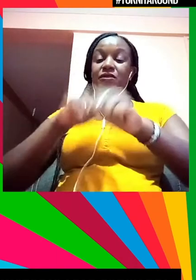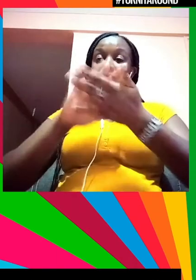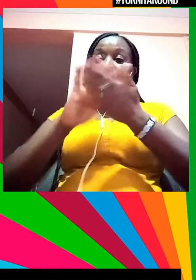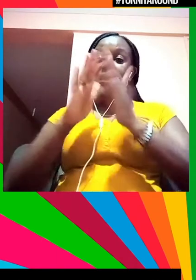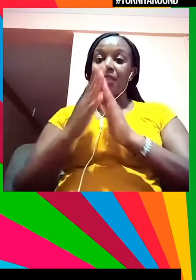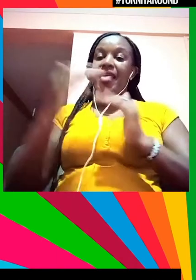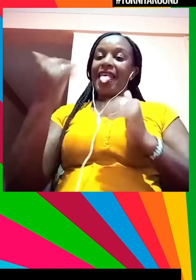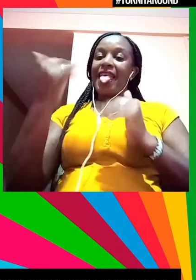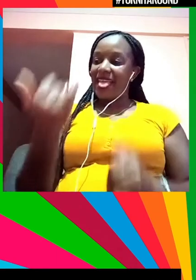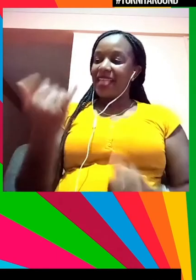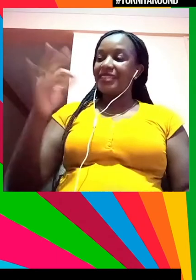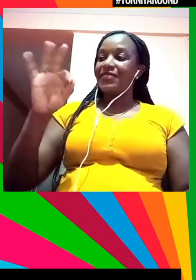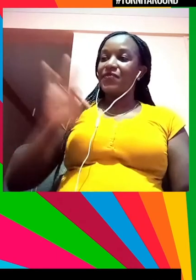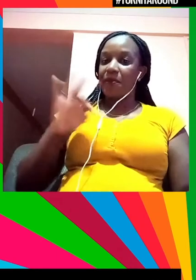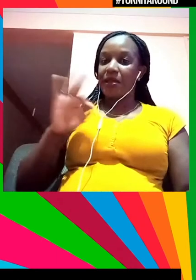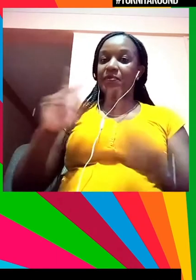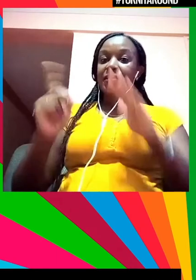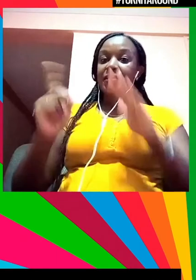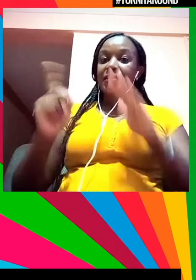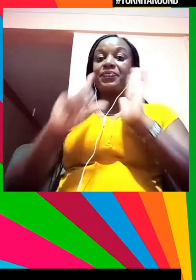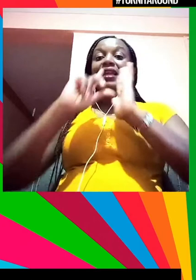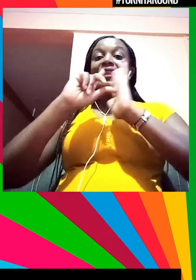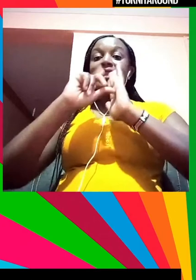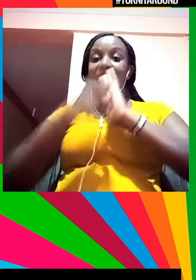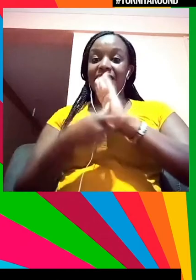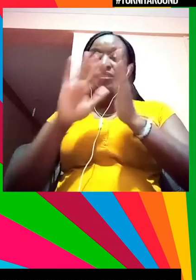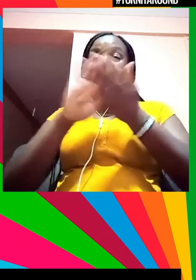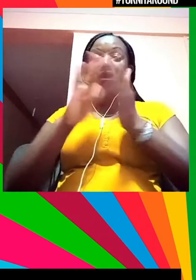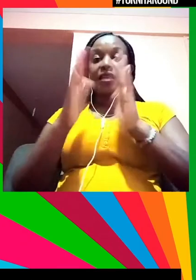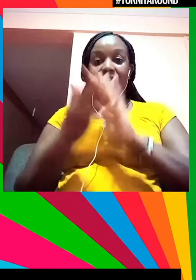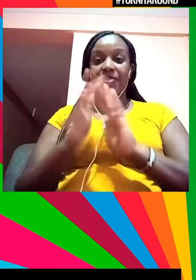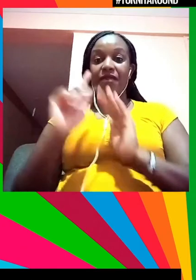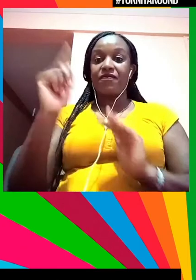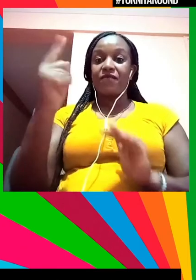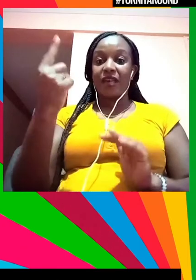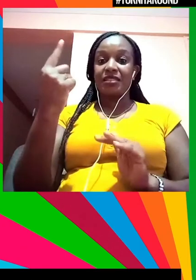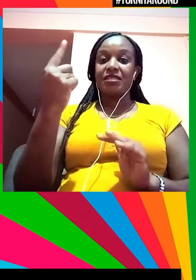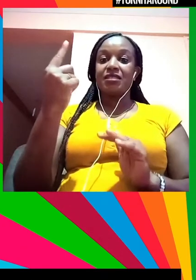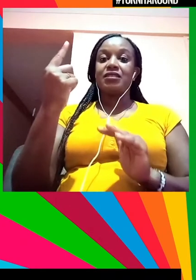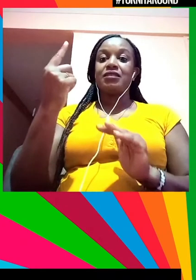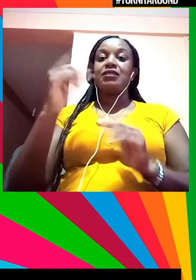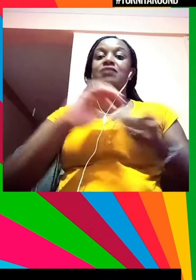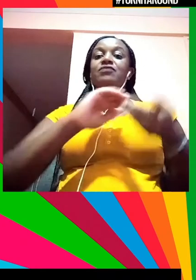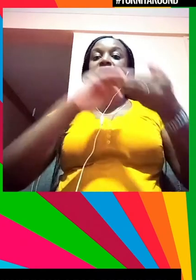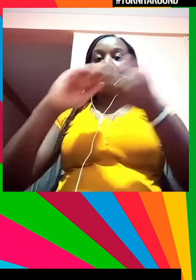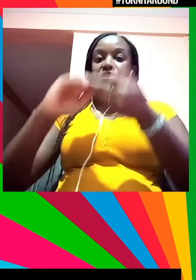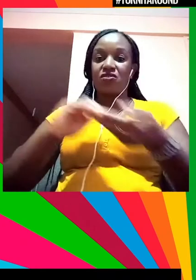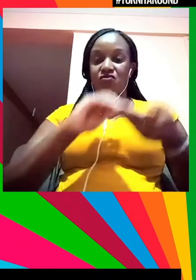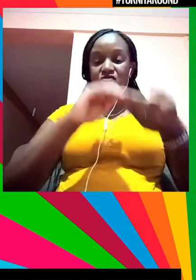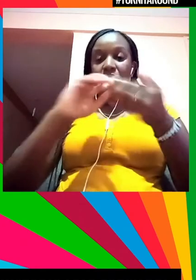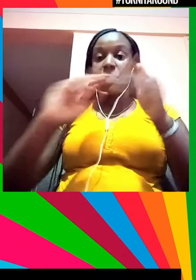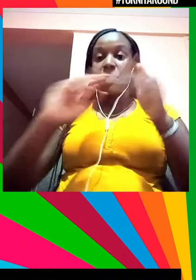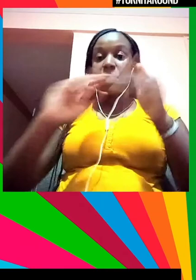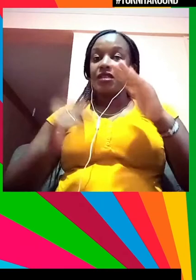más joven de Canadá en el 2017 y un año después fue la primera ministra en Canadá que tuvo un bebé mientras se estaba en el